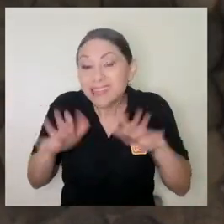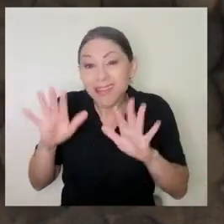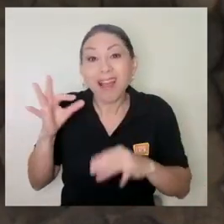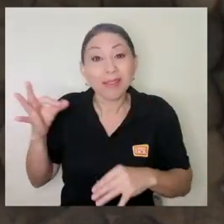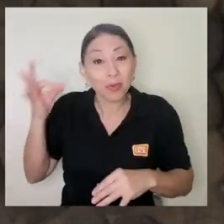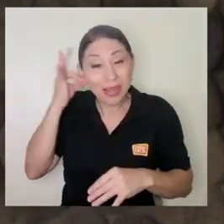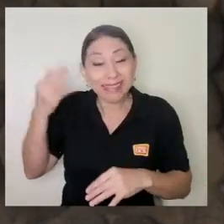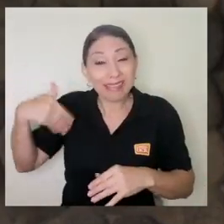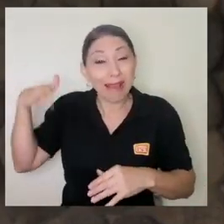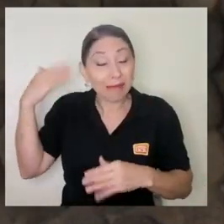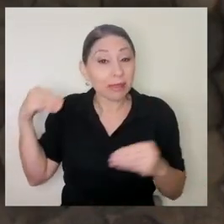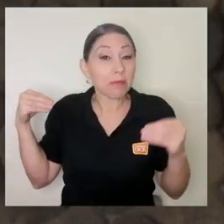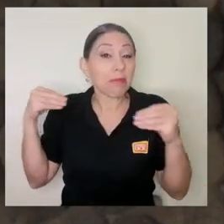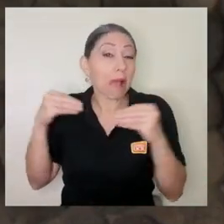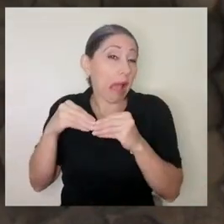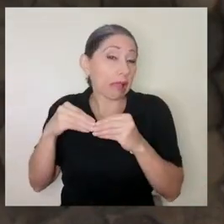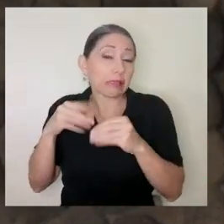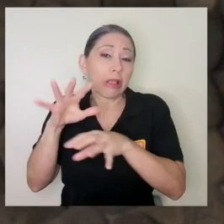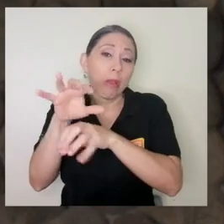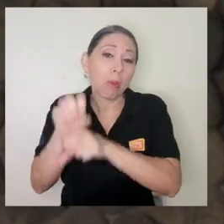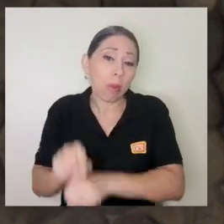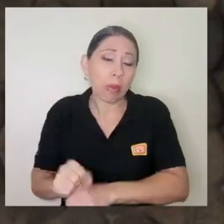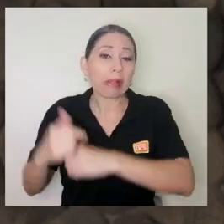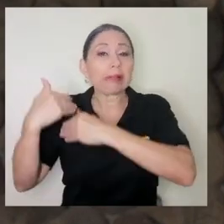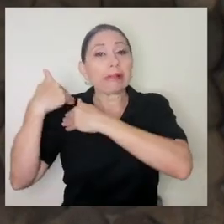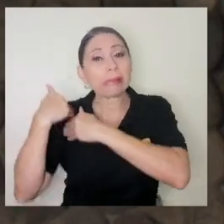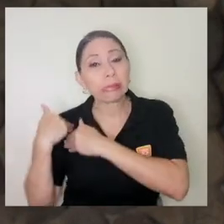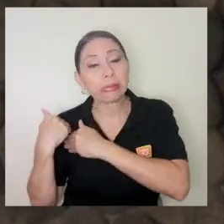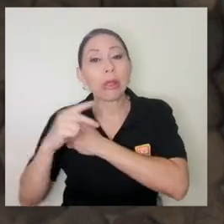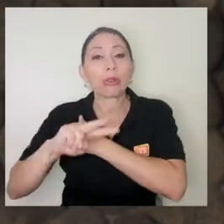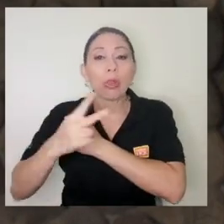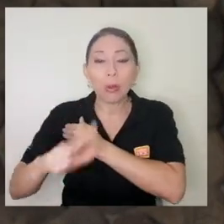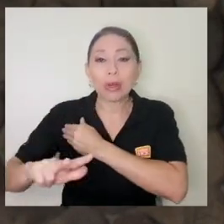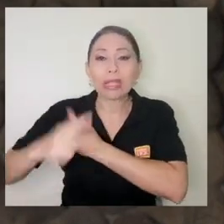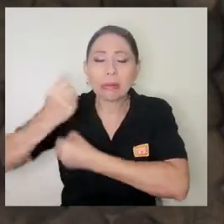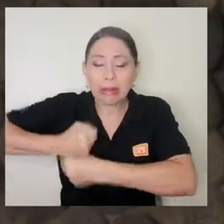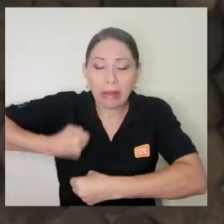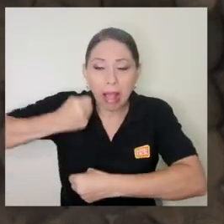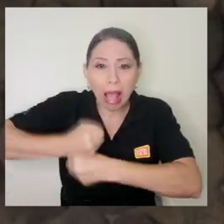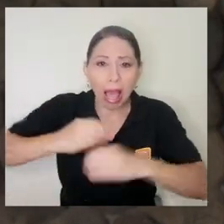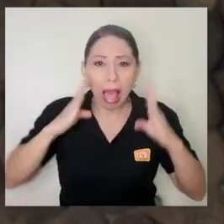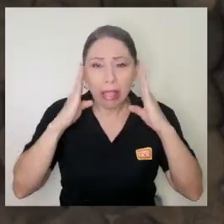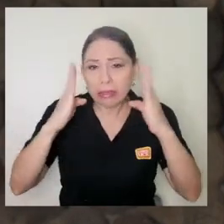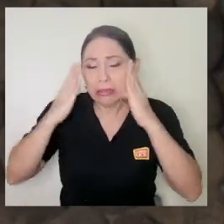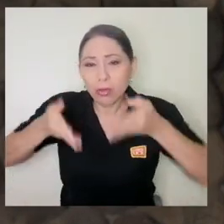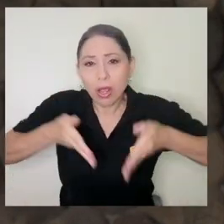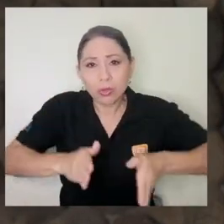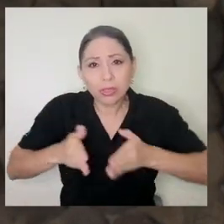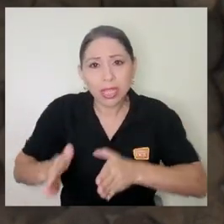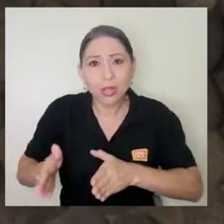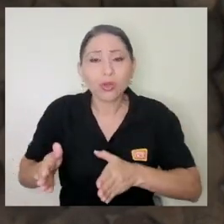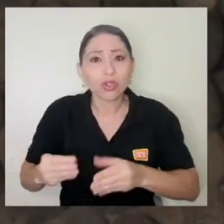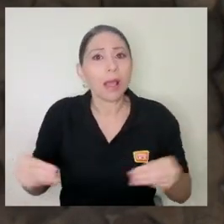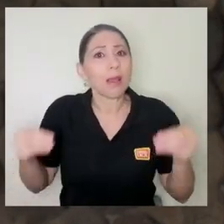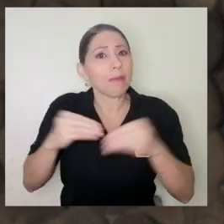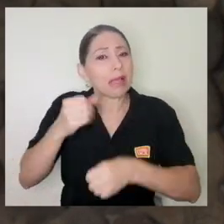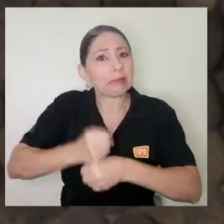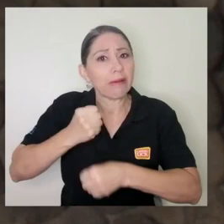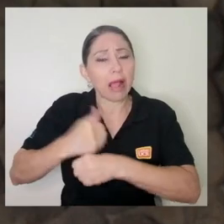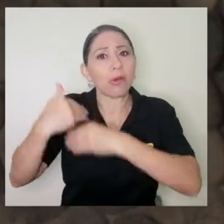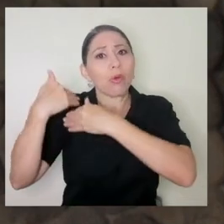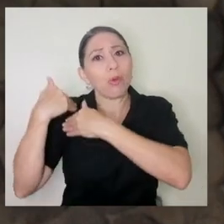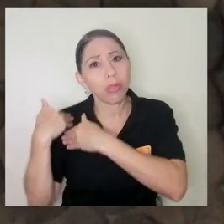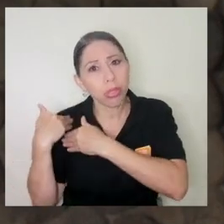sí a las mujeres se las estaba recargando usualmente en doble o triple jornada el tema de la atención de los hijos y las hijas su trabajo y